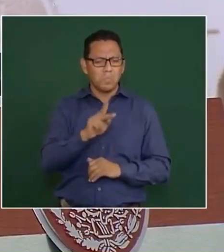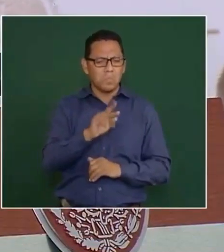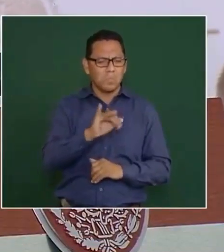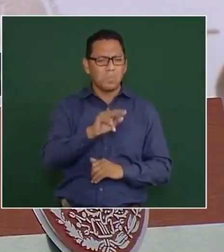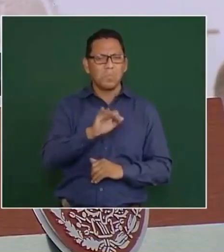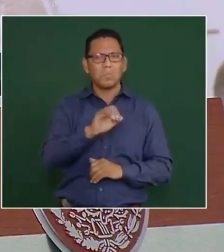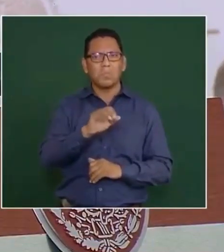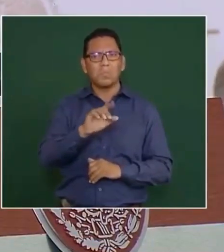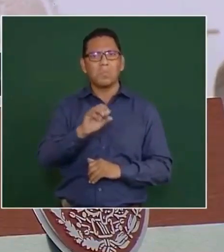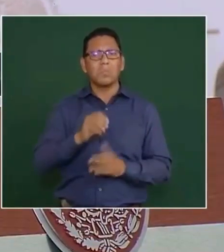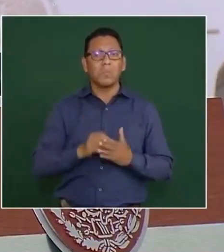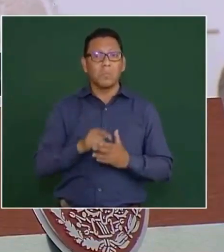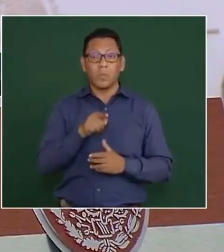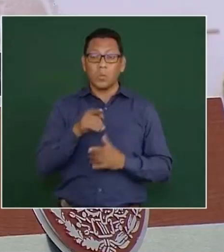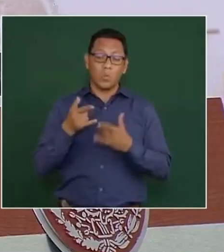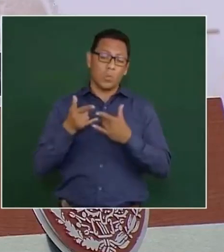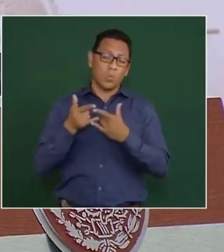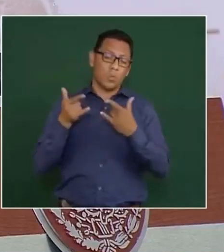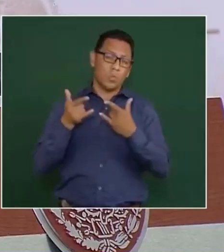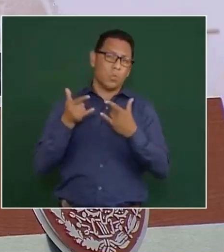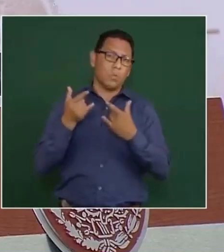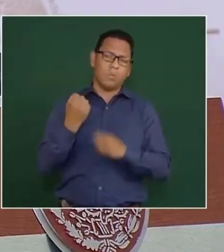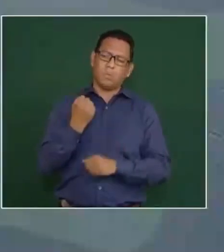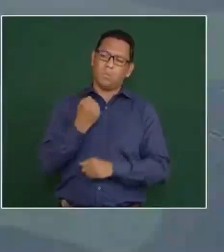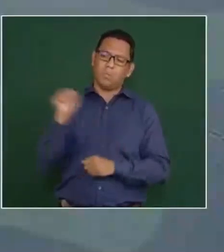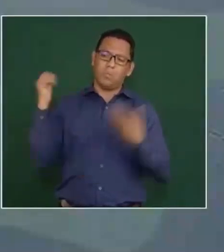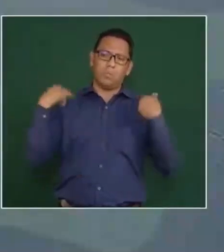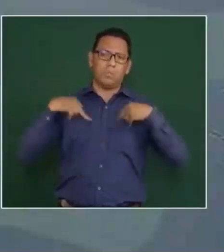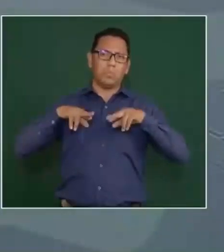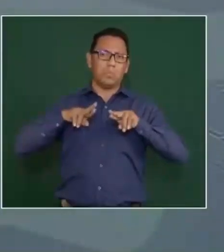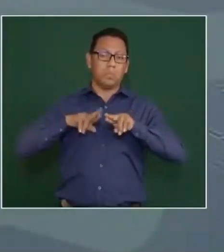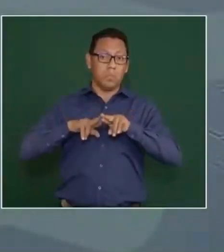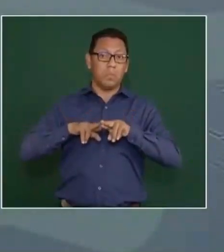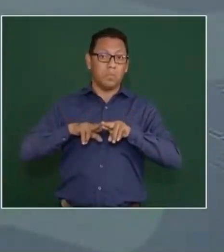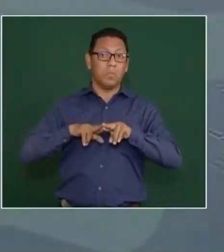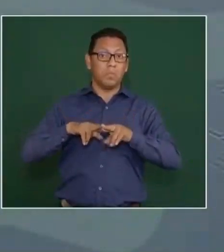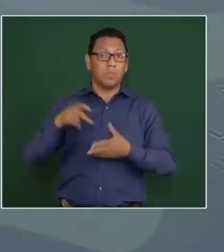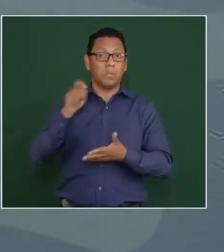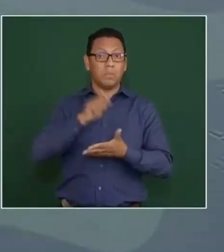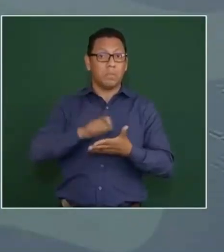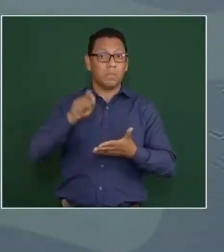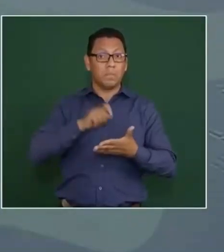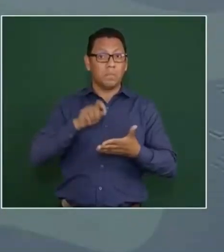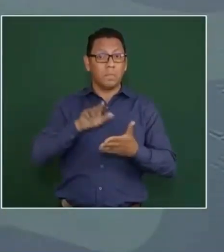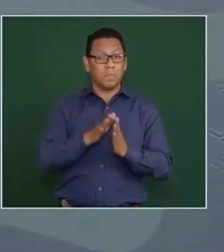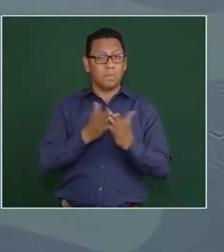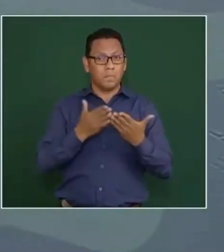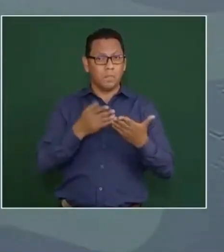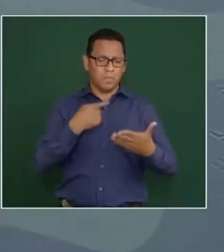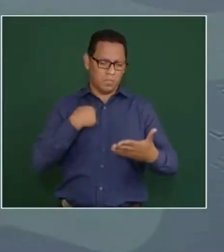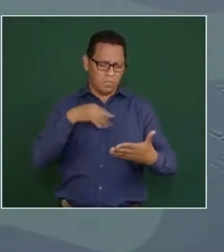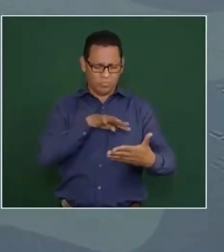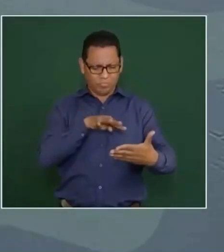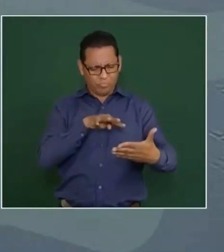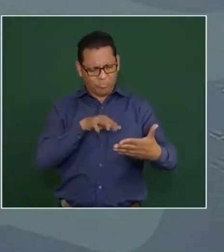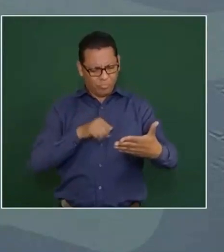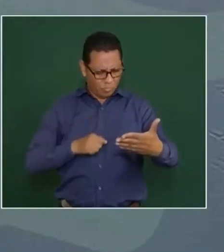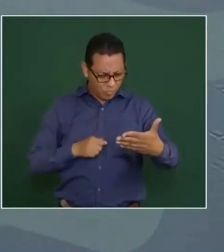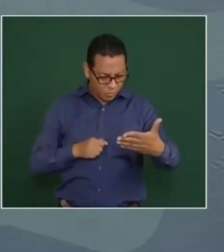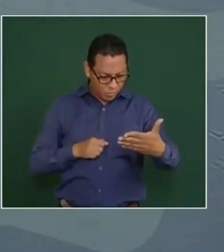además un gran historiador, maestro, pero empiezo a leerlo